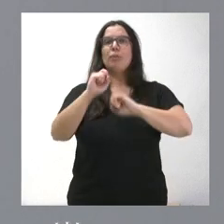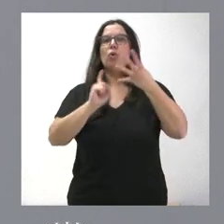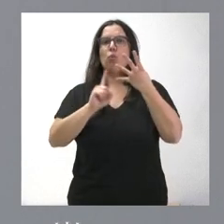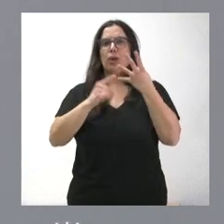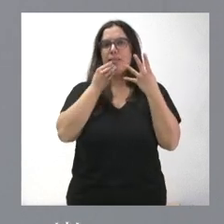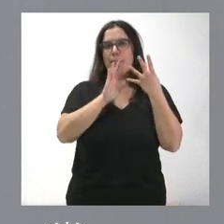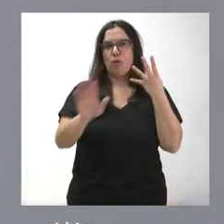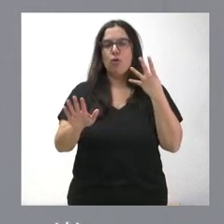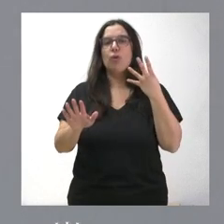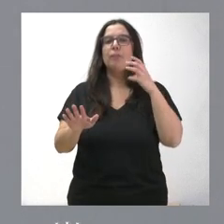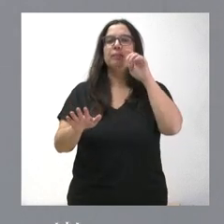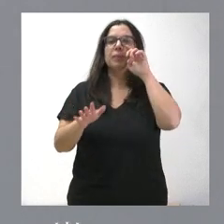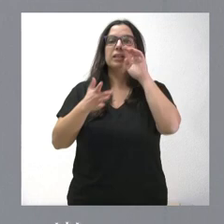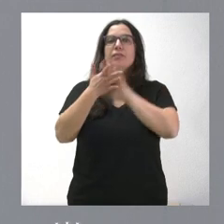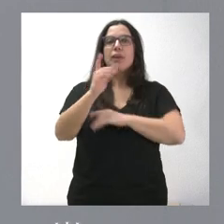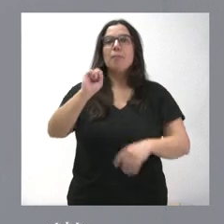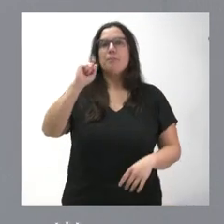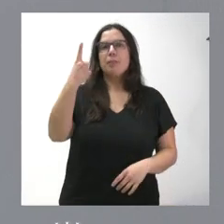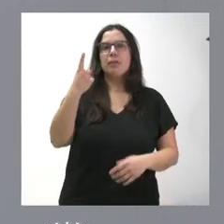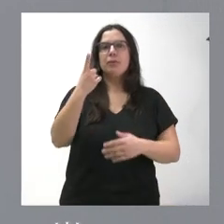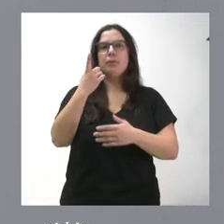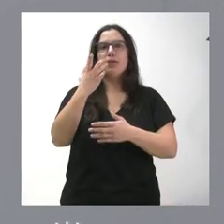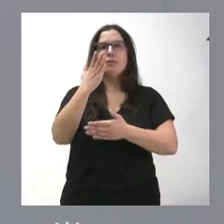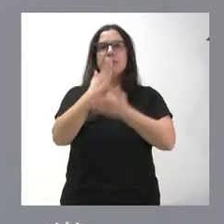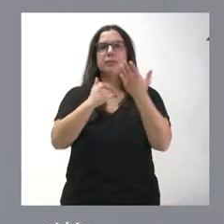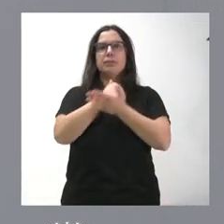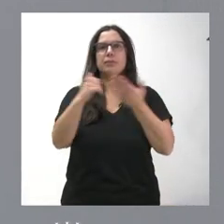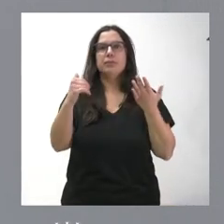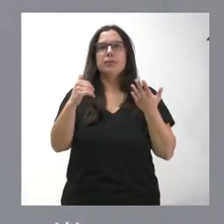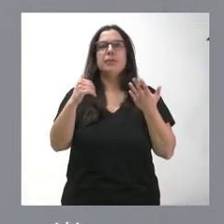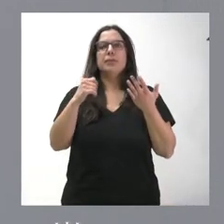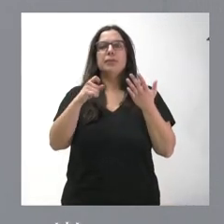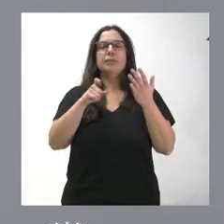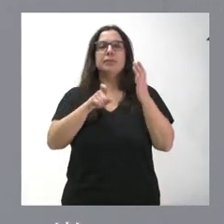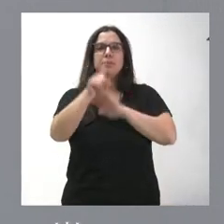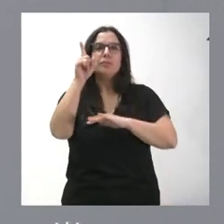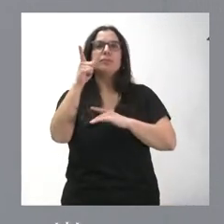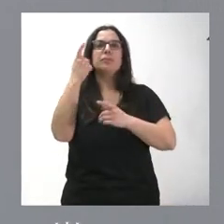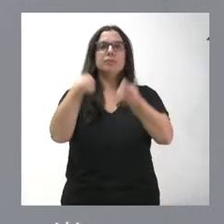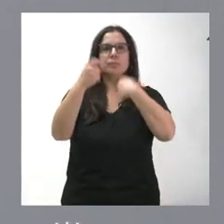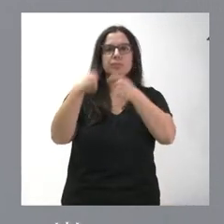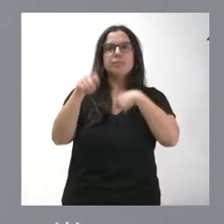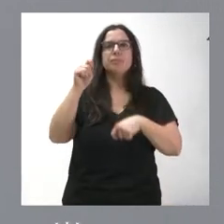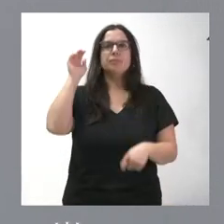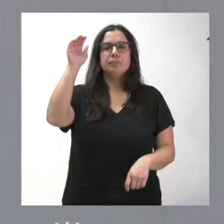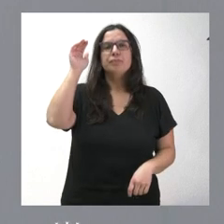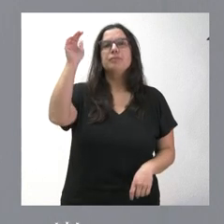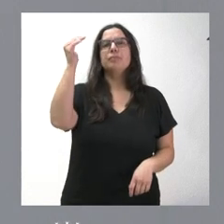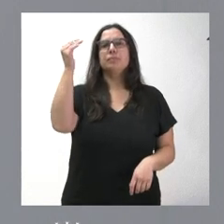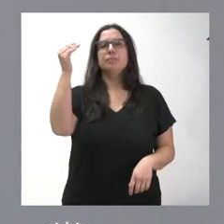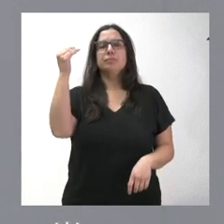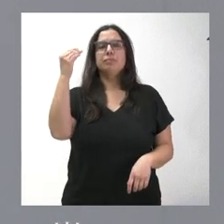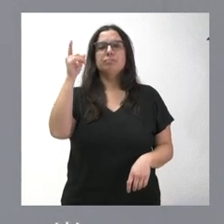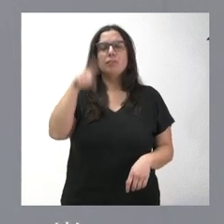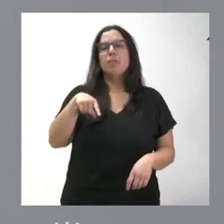estamos siendo la primera comunidad en términos de crecimiento de exportaciones, los terceros en crecimiento del producto industrial,